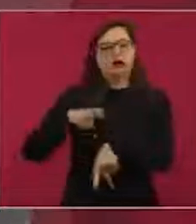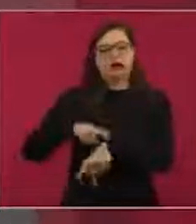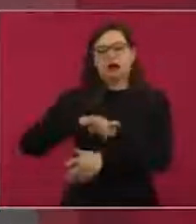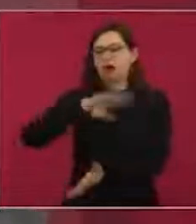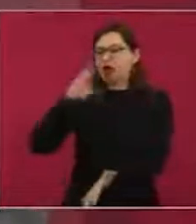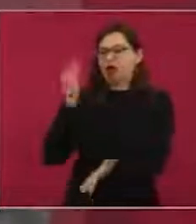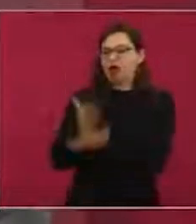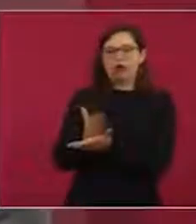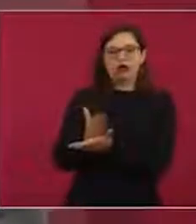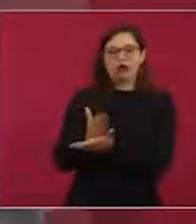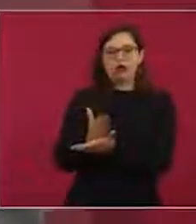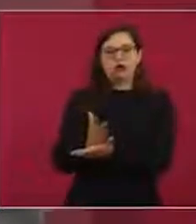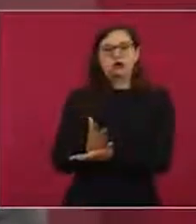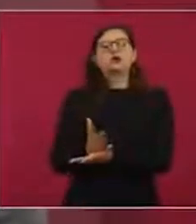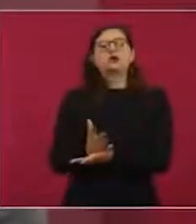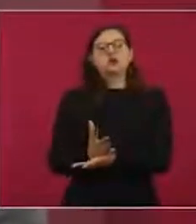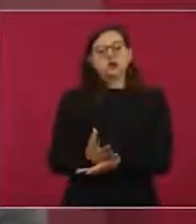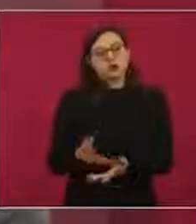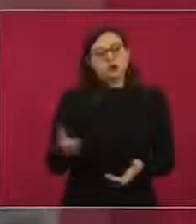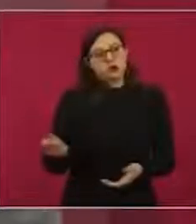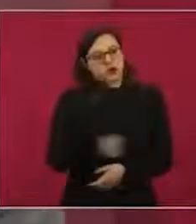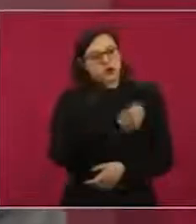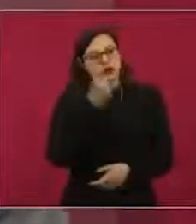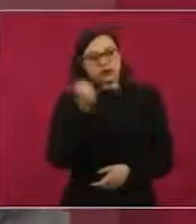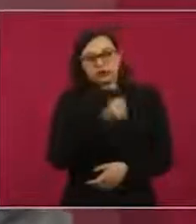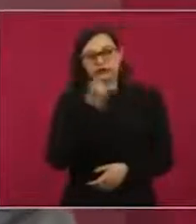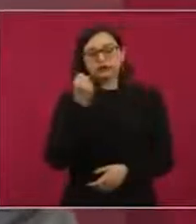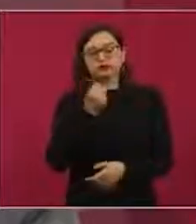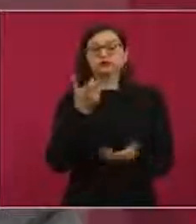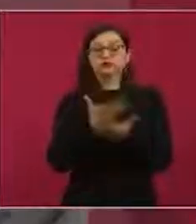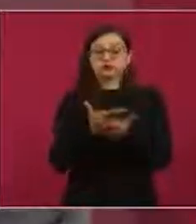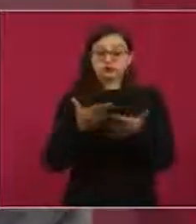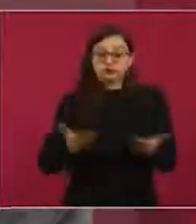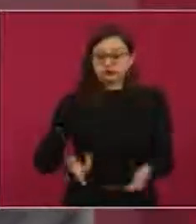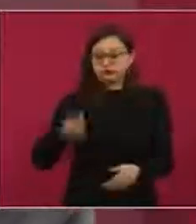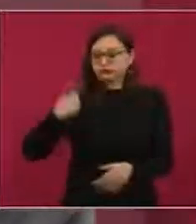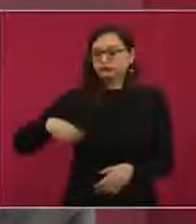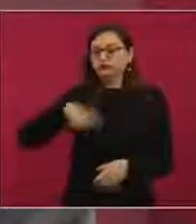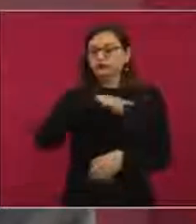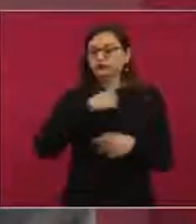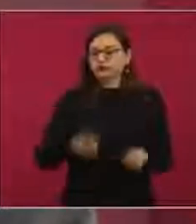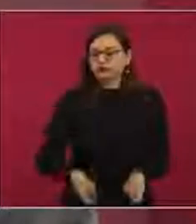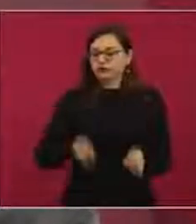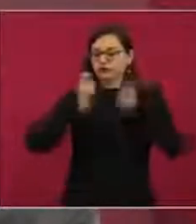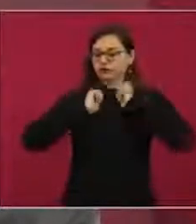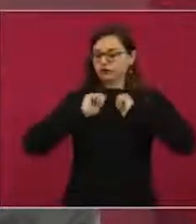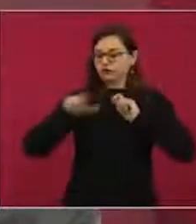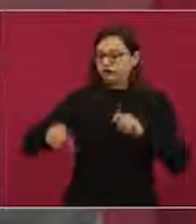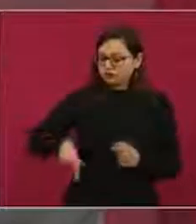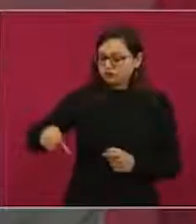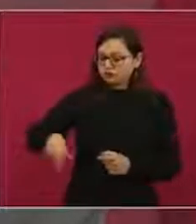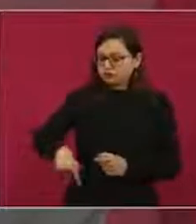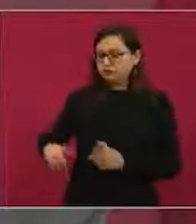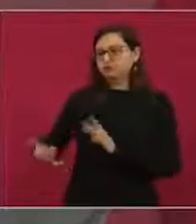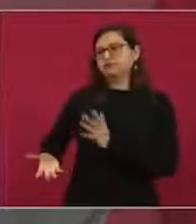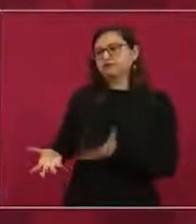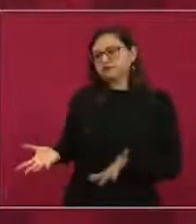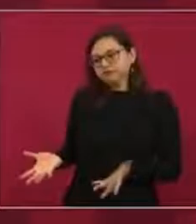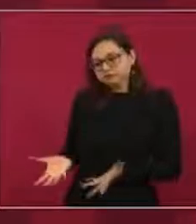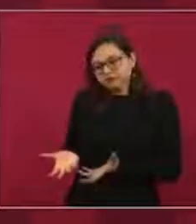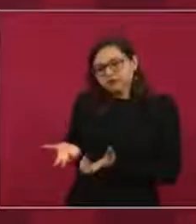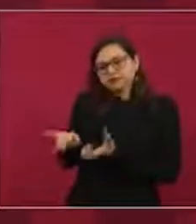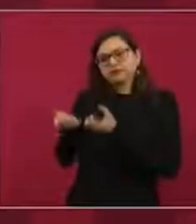Afortunadamente estamos levantando la industria de la refinación